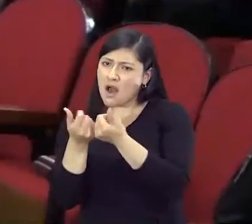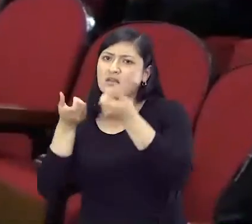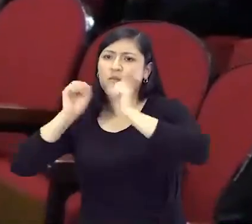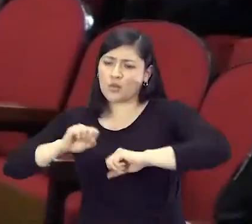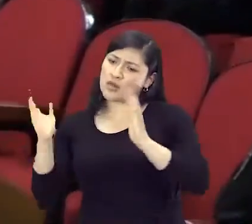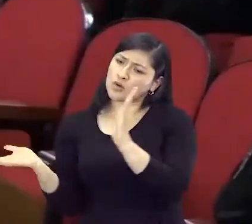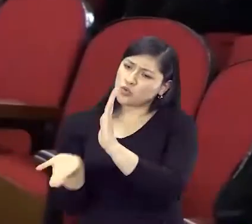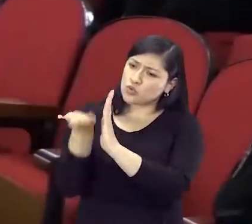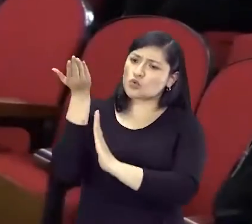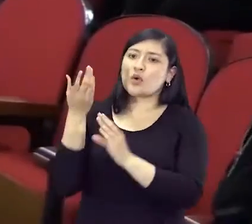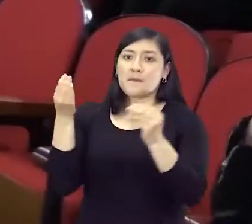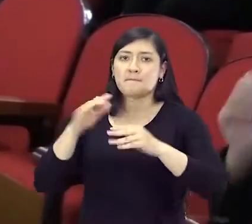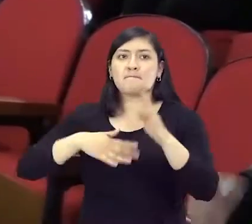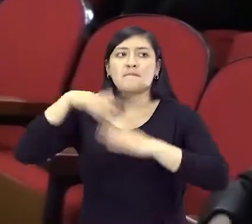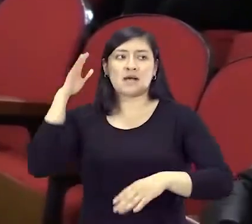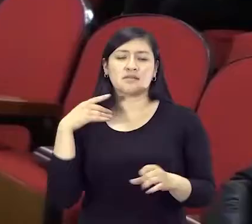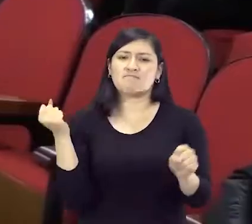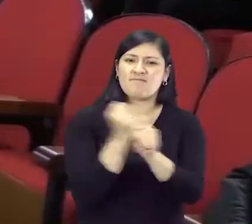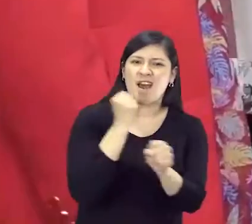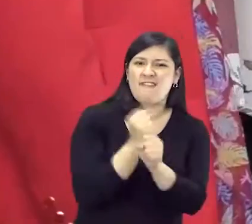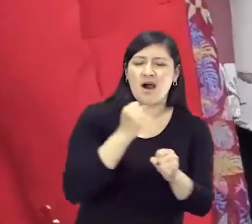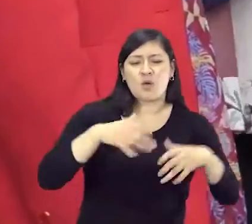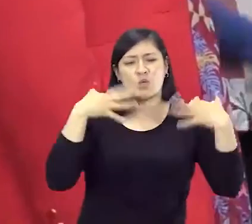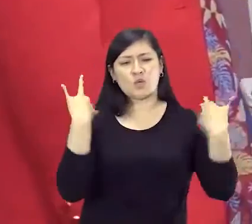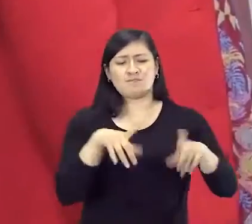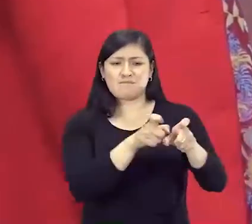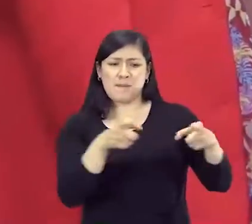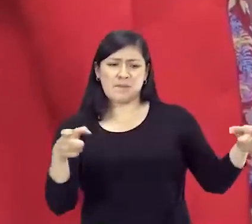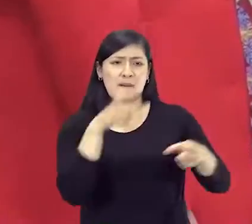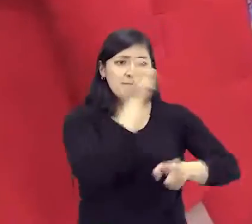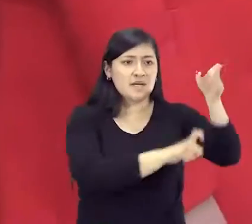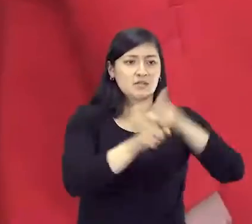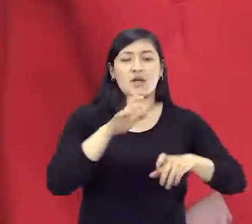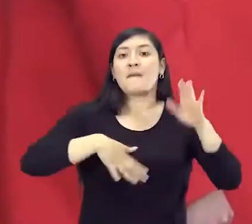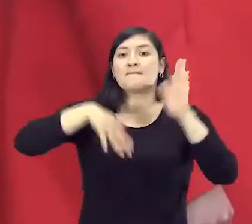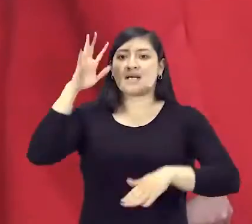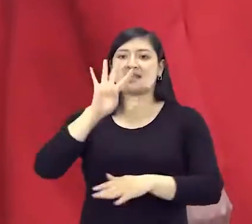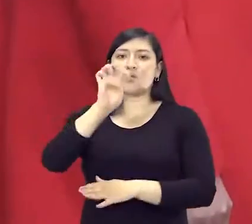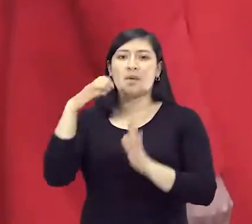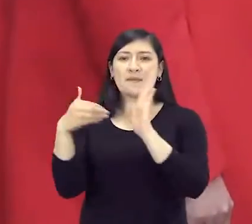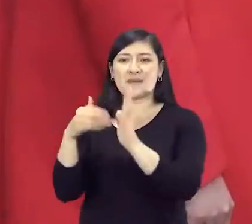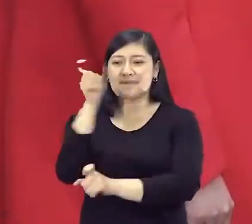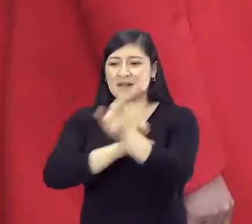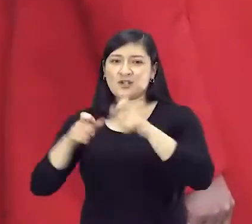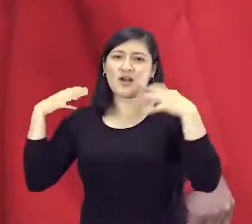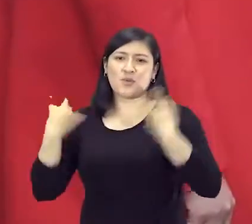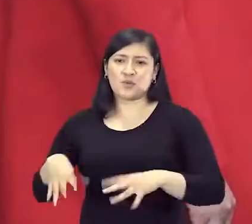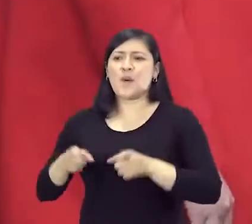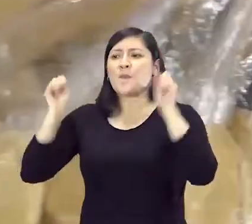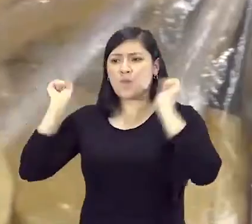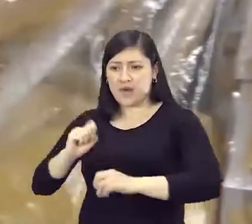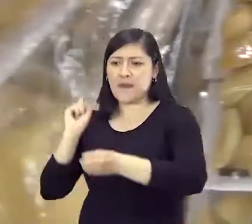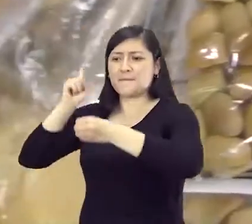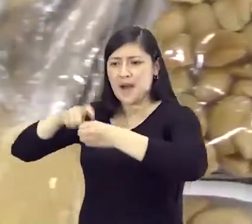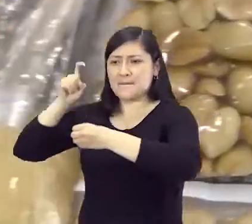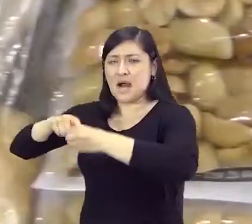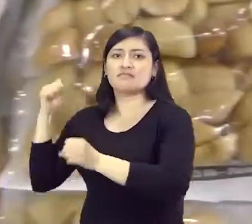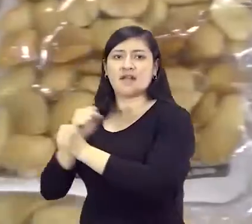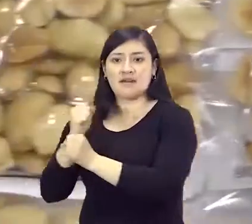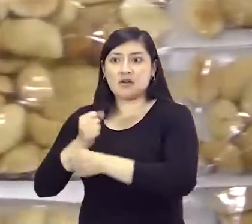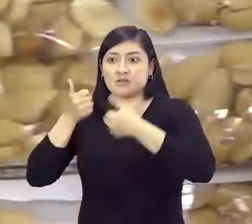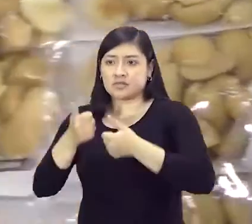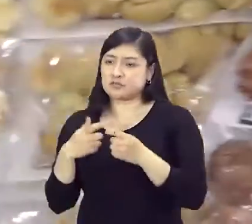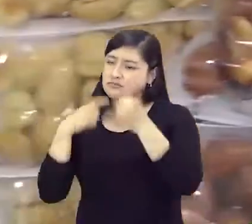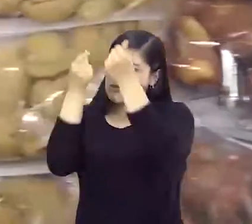dicho el señor alcalde, generar más de 6 mil empleos directos, más de 9 mil empleos indirectos y con eso realmente llevar a la ciudad de Pasto una